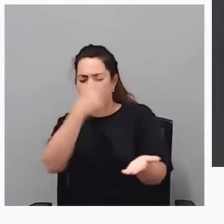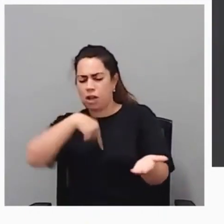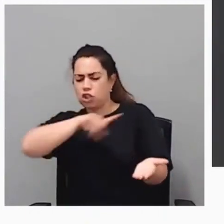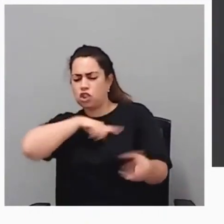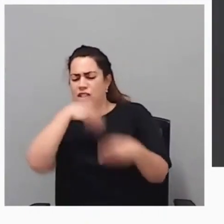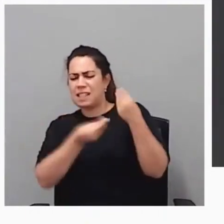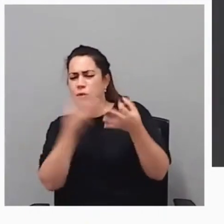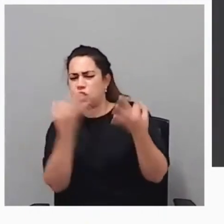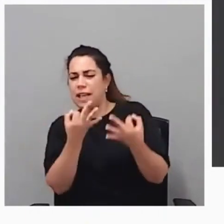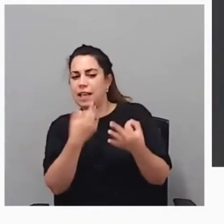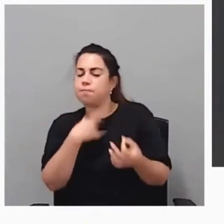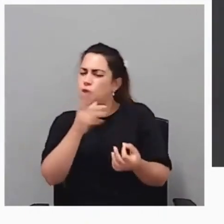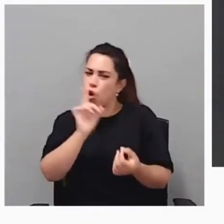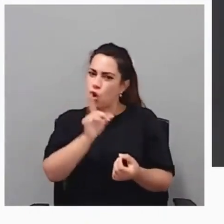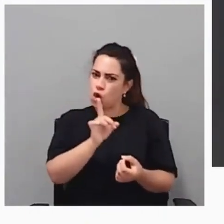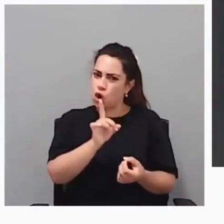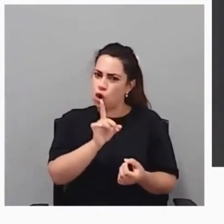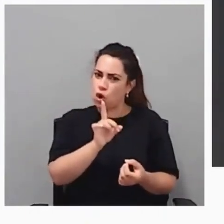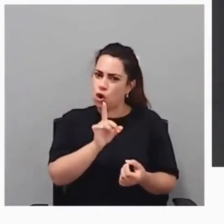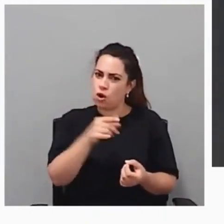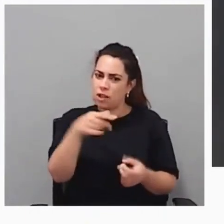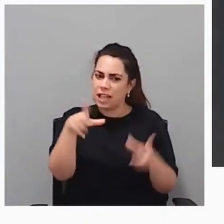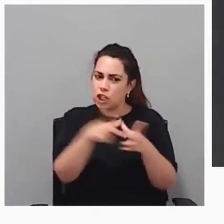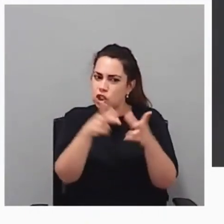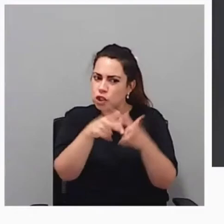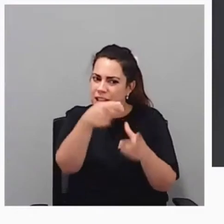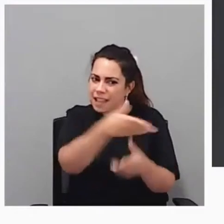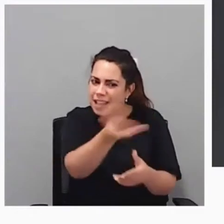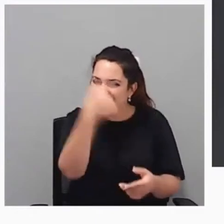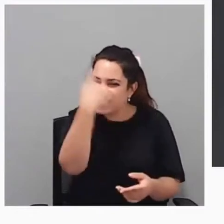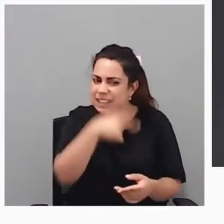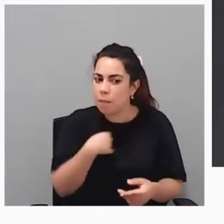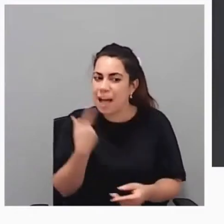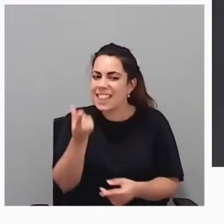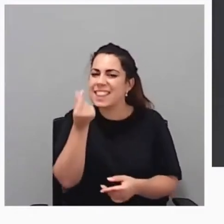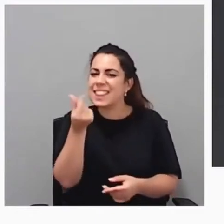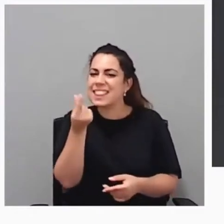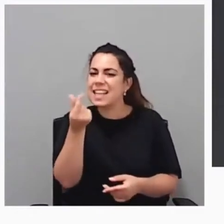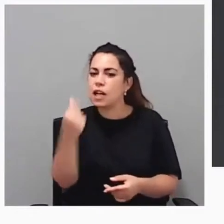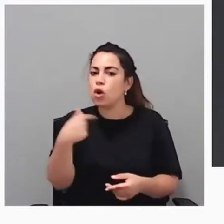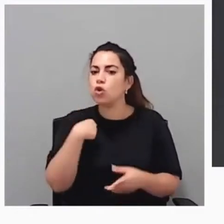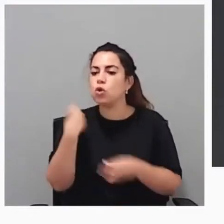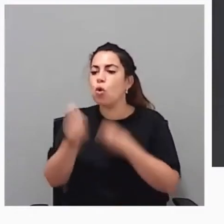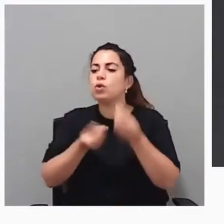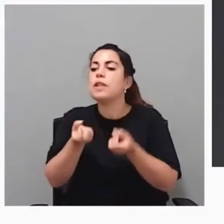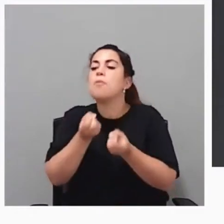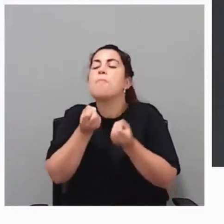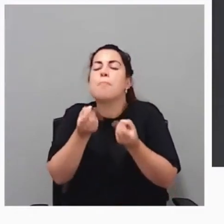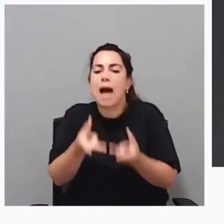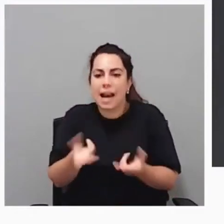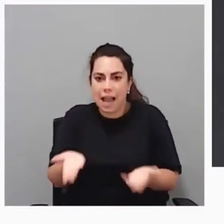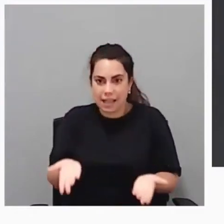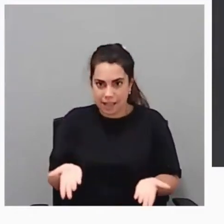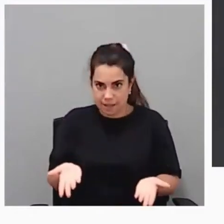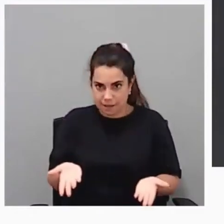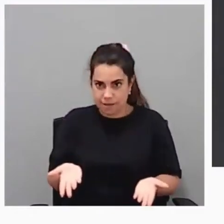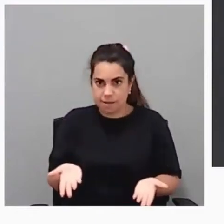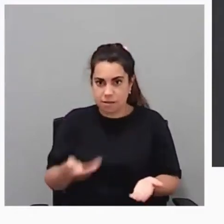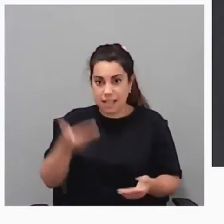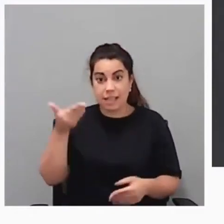en qué empleamos nuestro dinero. Que es, en definitiva, un dinero que muchas veces dejamos de ingresar a las arcas públicas.